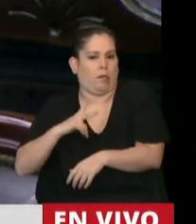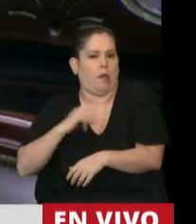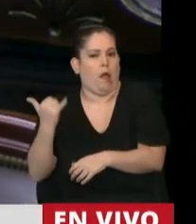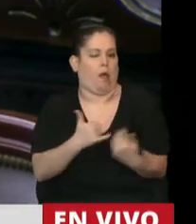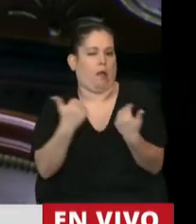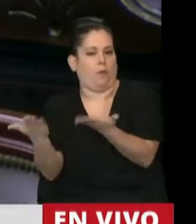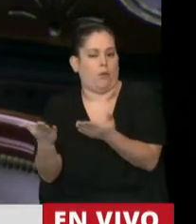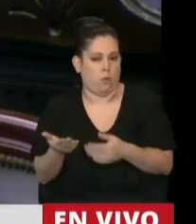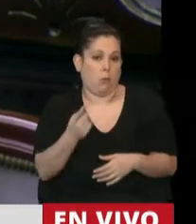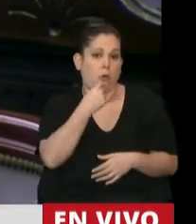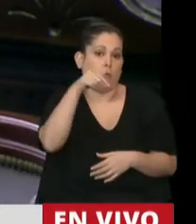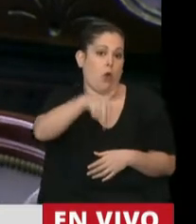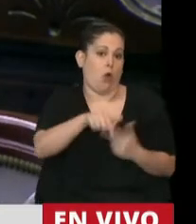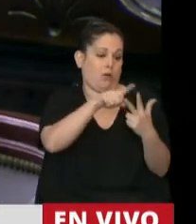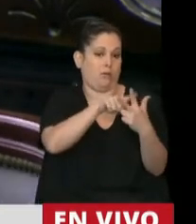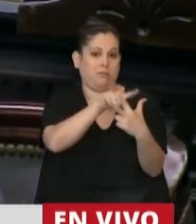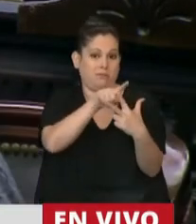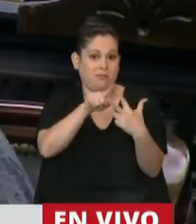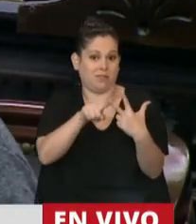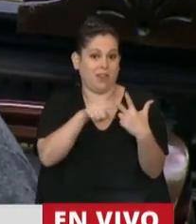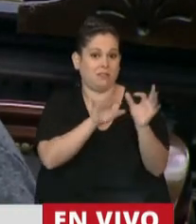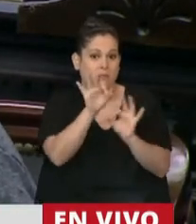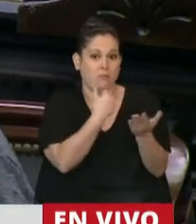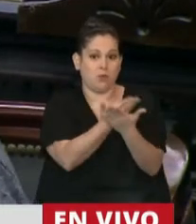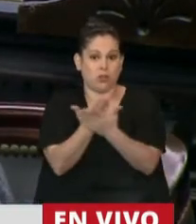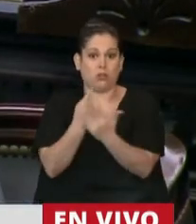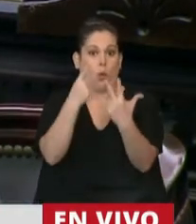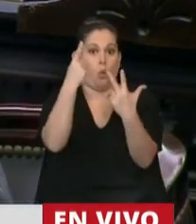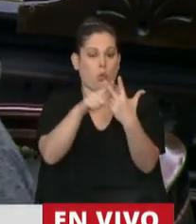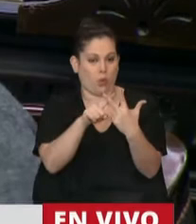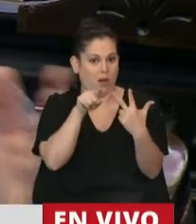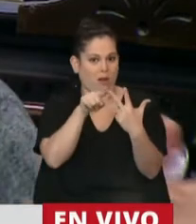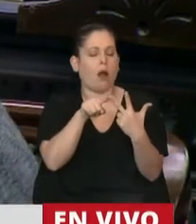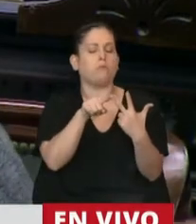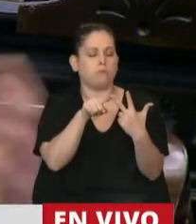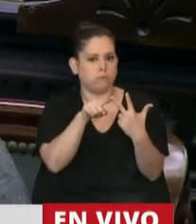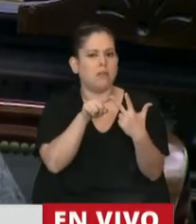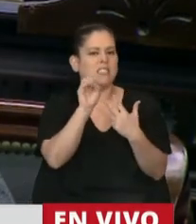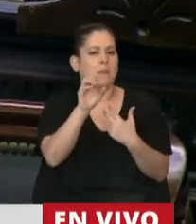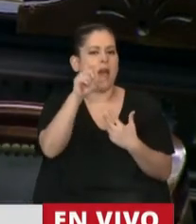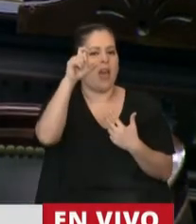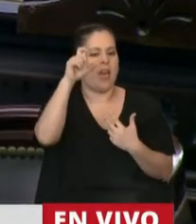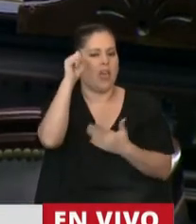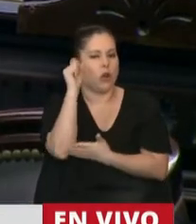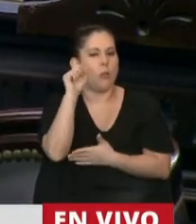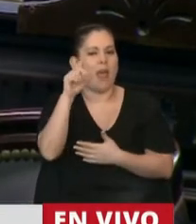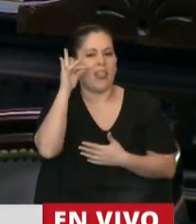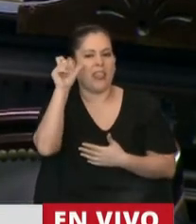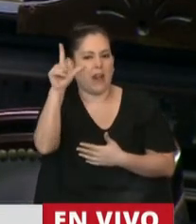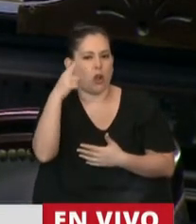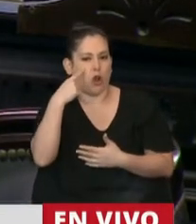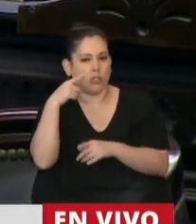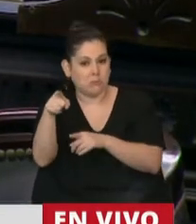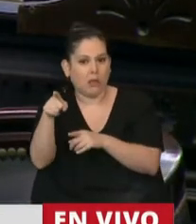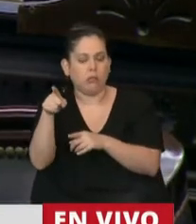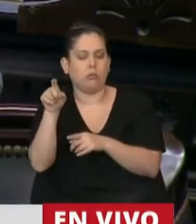leyes que vamos a tratar hoy, de Economía del Conocimiento, que ya había una ley aprobada bajo el gobierno